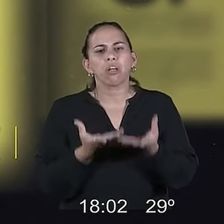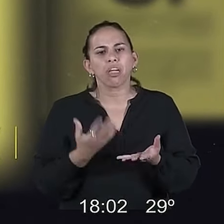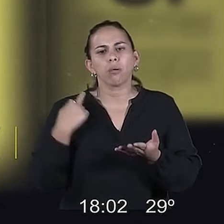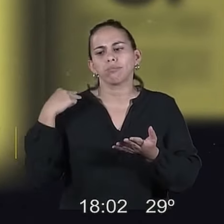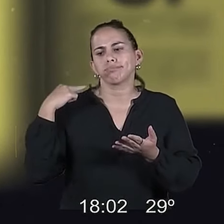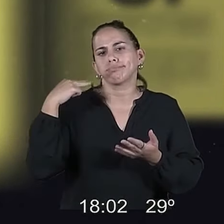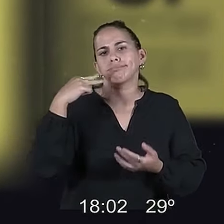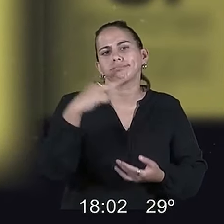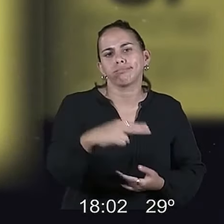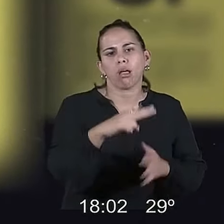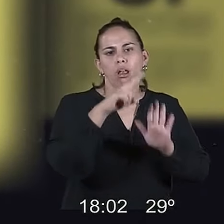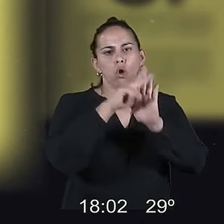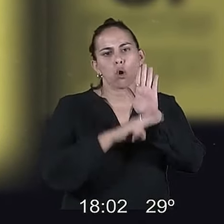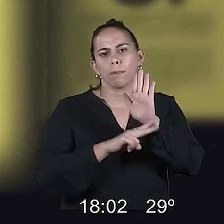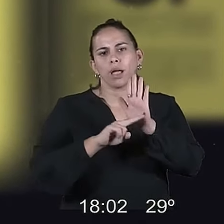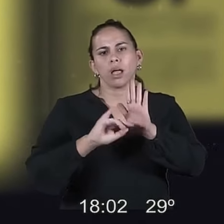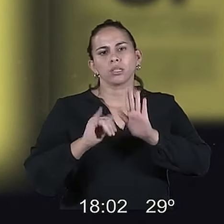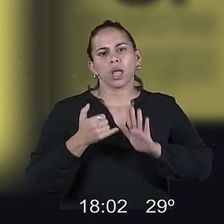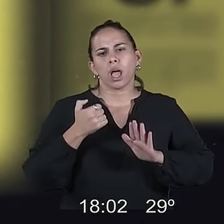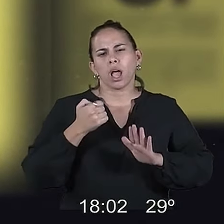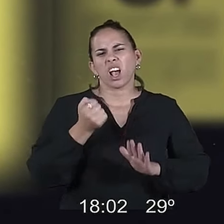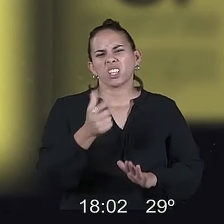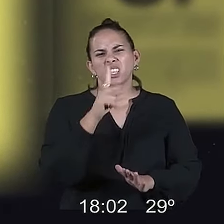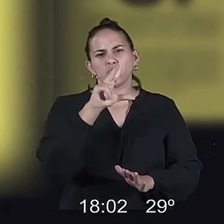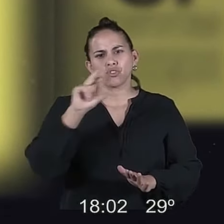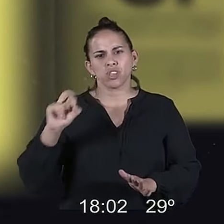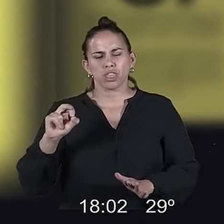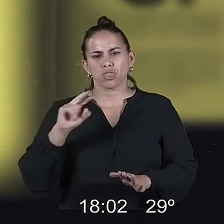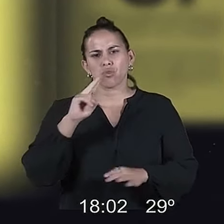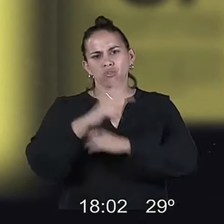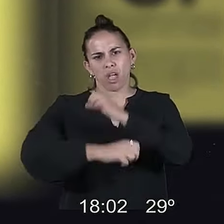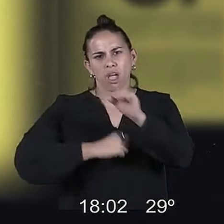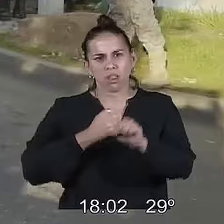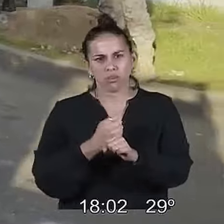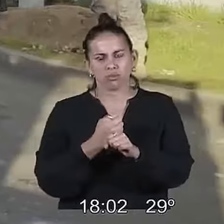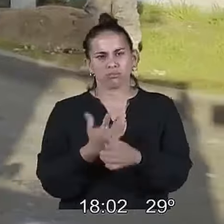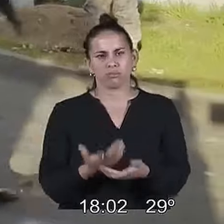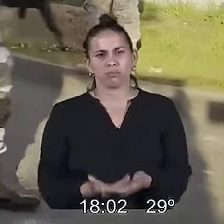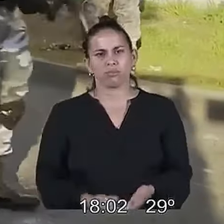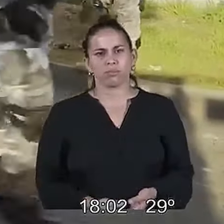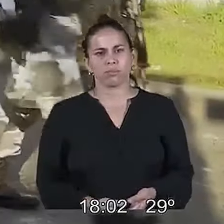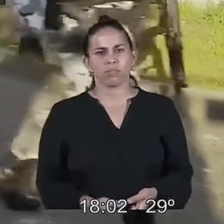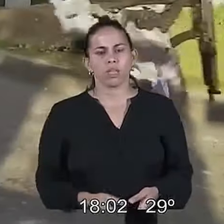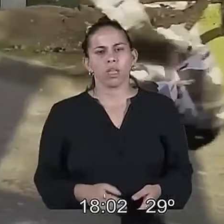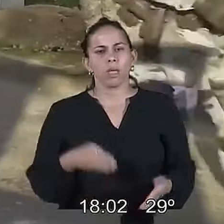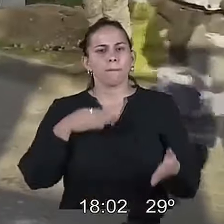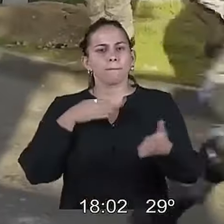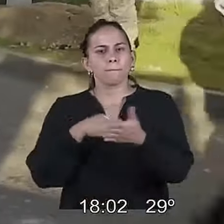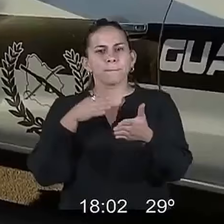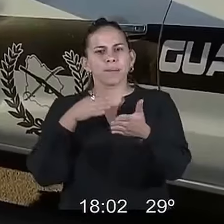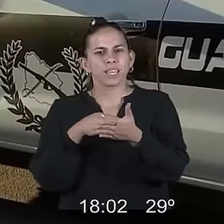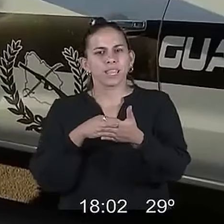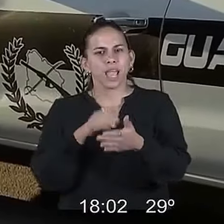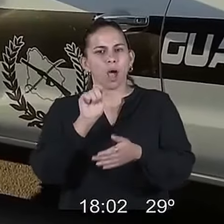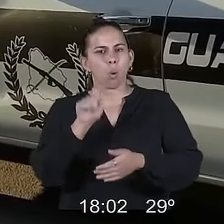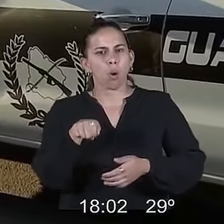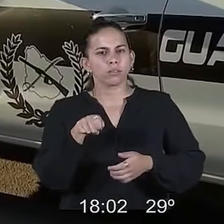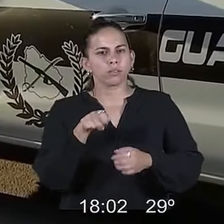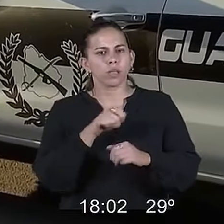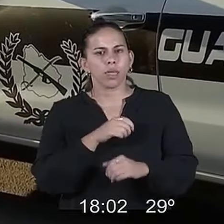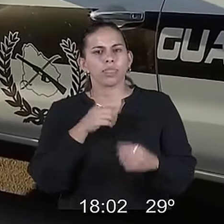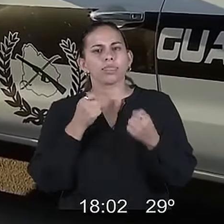debe mantenerse esta norma que viene desde hace casi 200 años y que impide a un juez